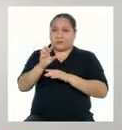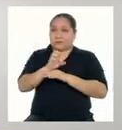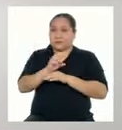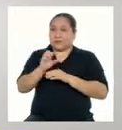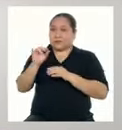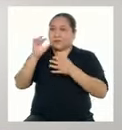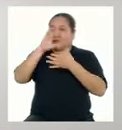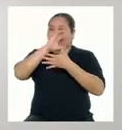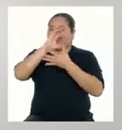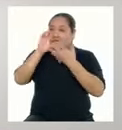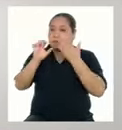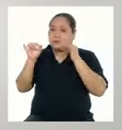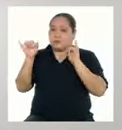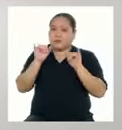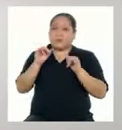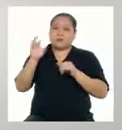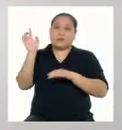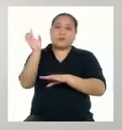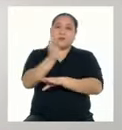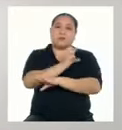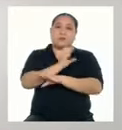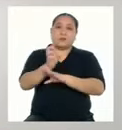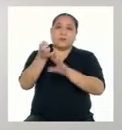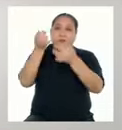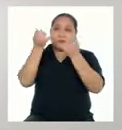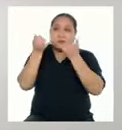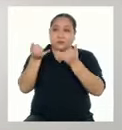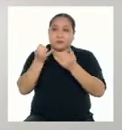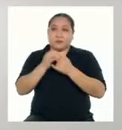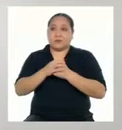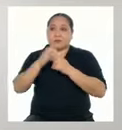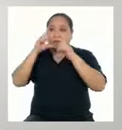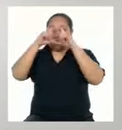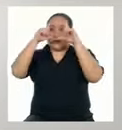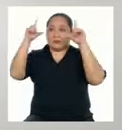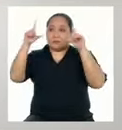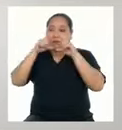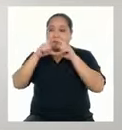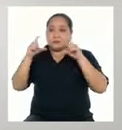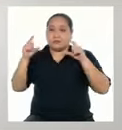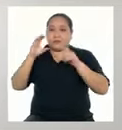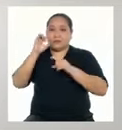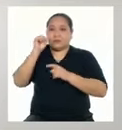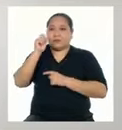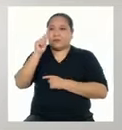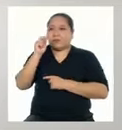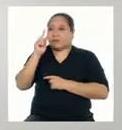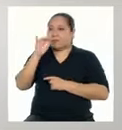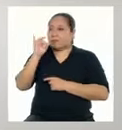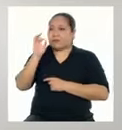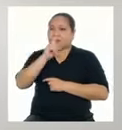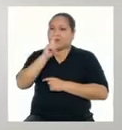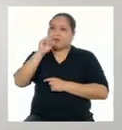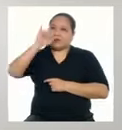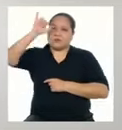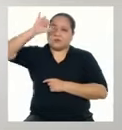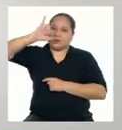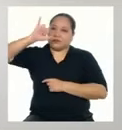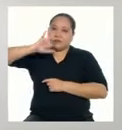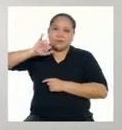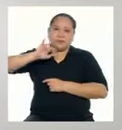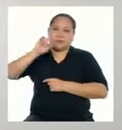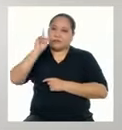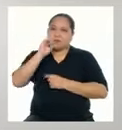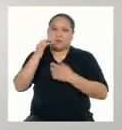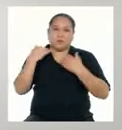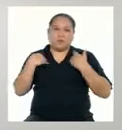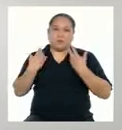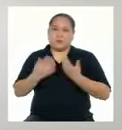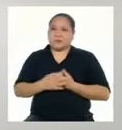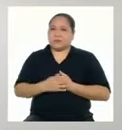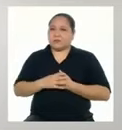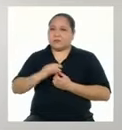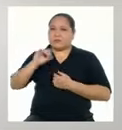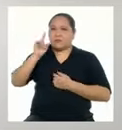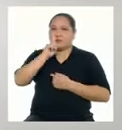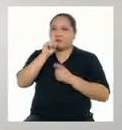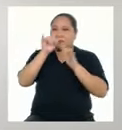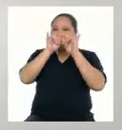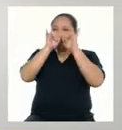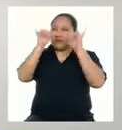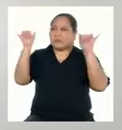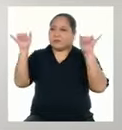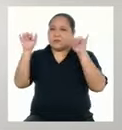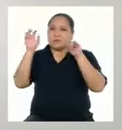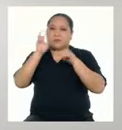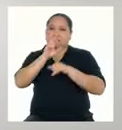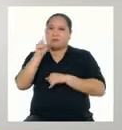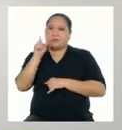Iguales En la poesía Moderna Las estrofas No tienen Todas El mismo número De versos Ni la medida